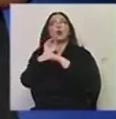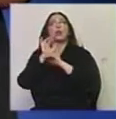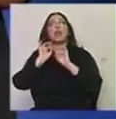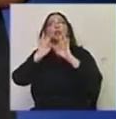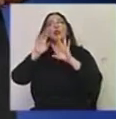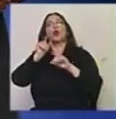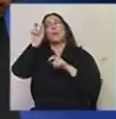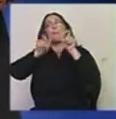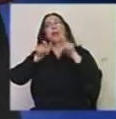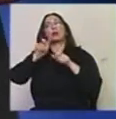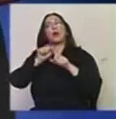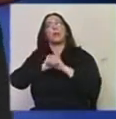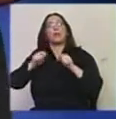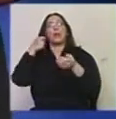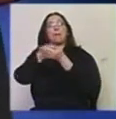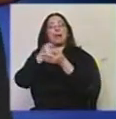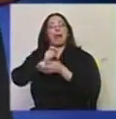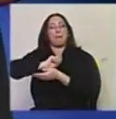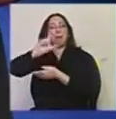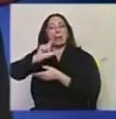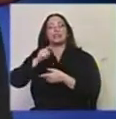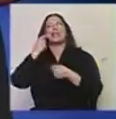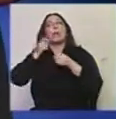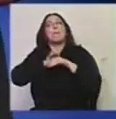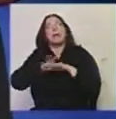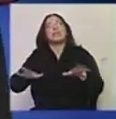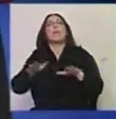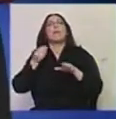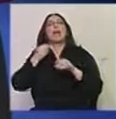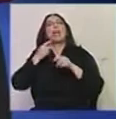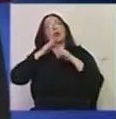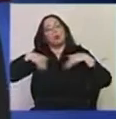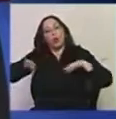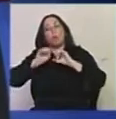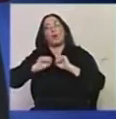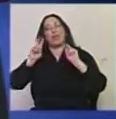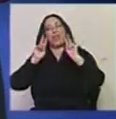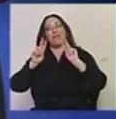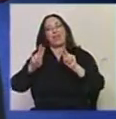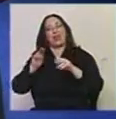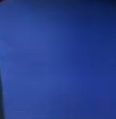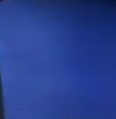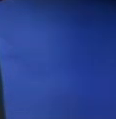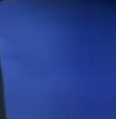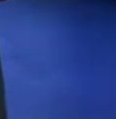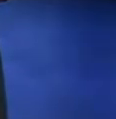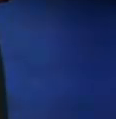consumo masivo o popular. De eso vamos a tratar esta noche. Vamos a ver un informe que preparamos y ya venimos.